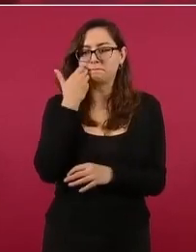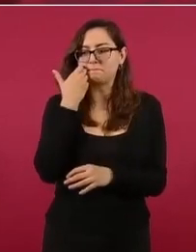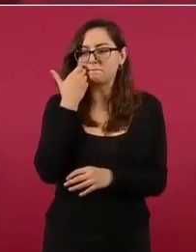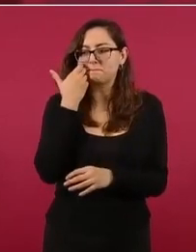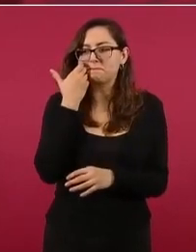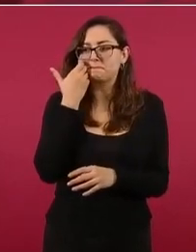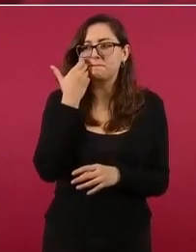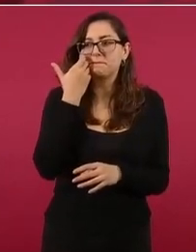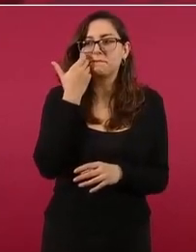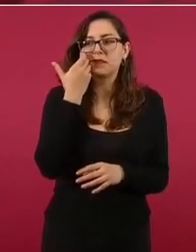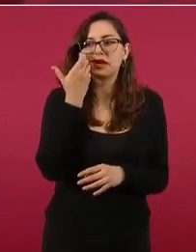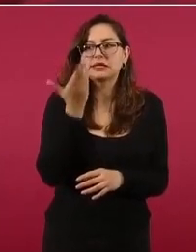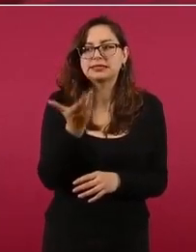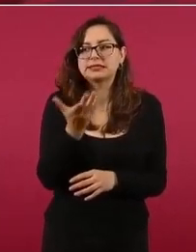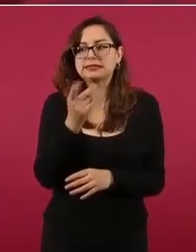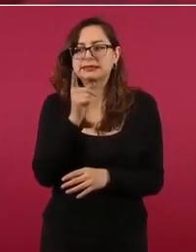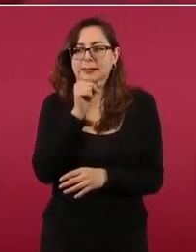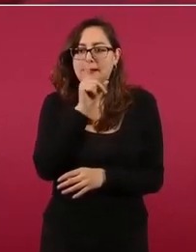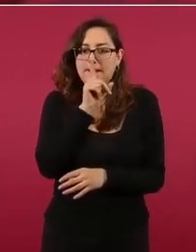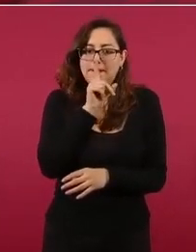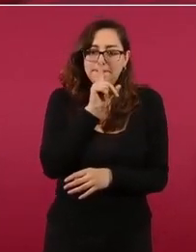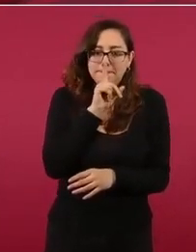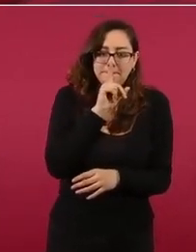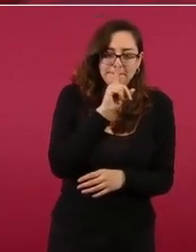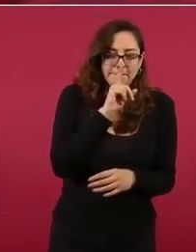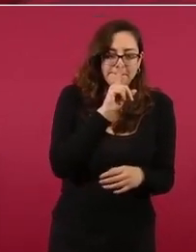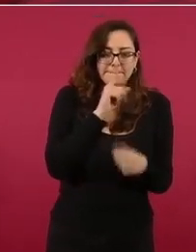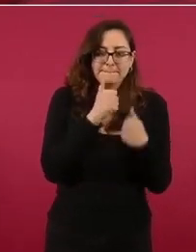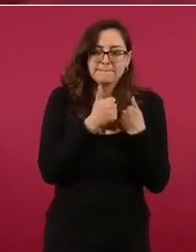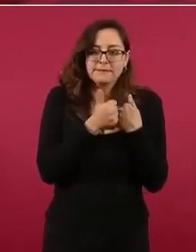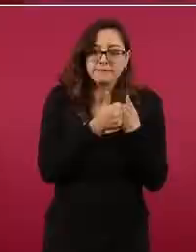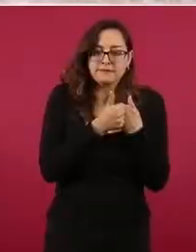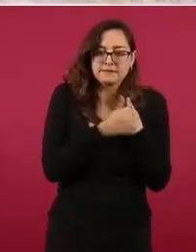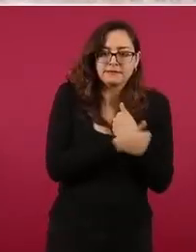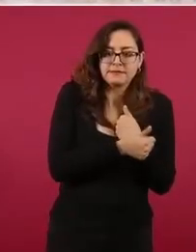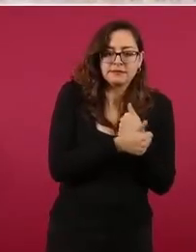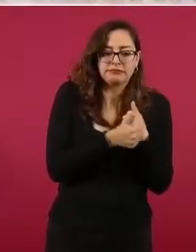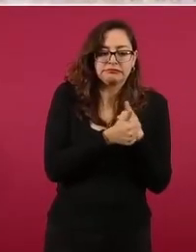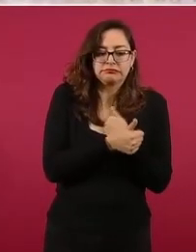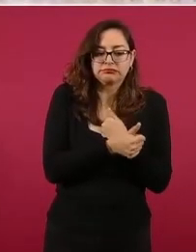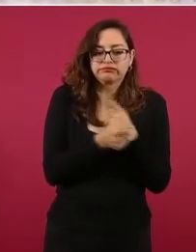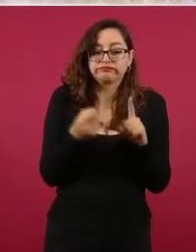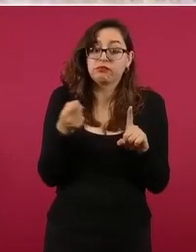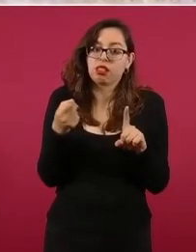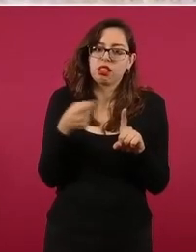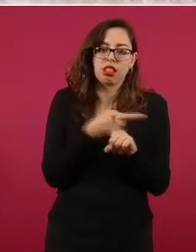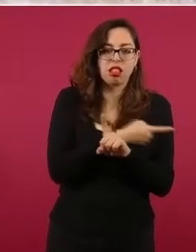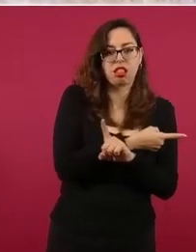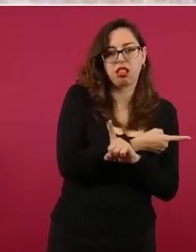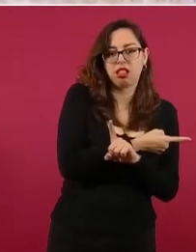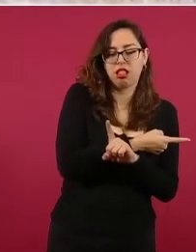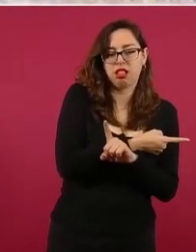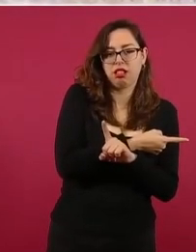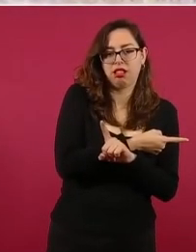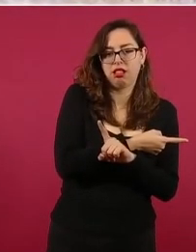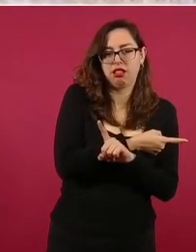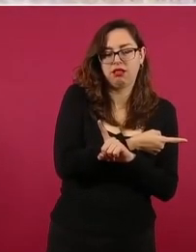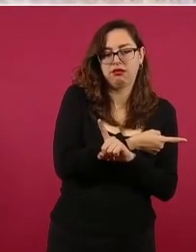el móvil y la causa del asesinato.